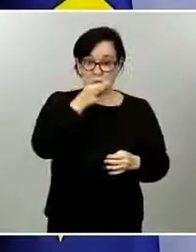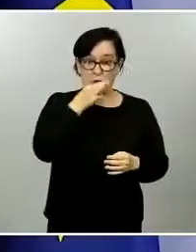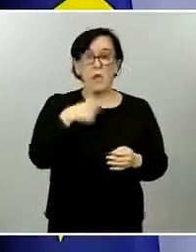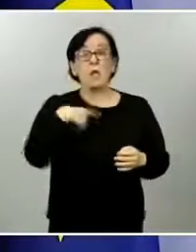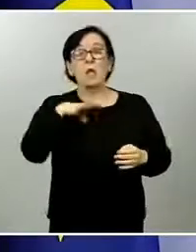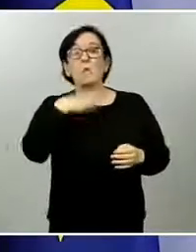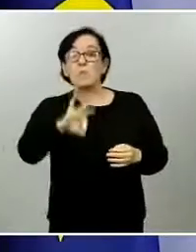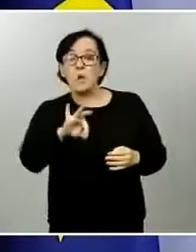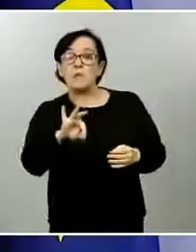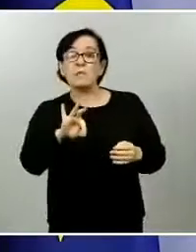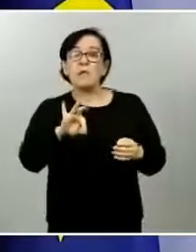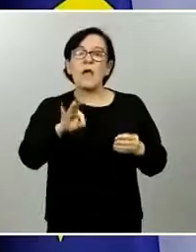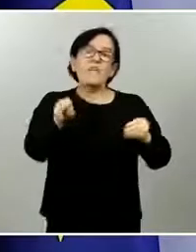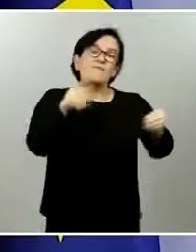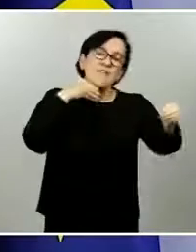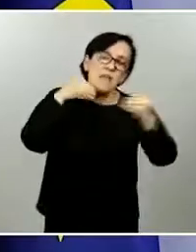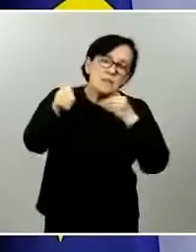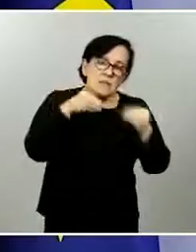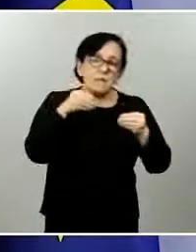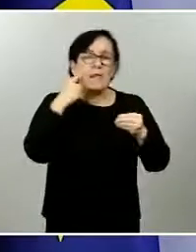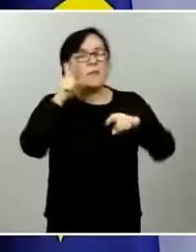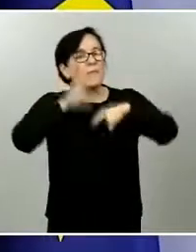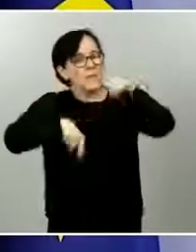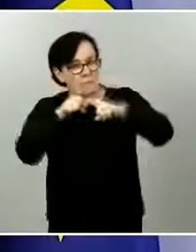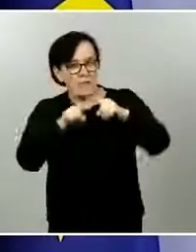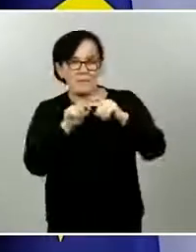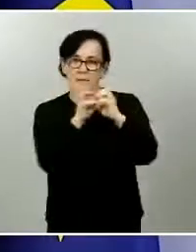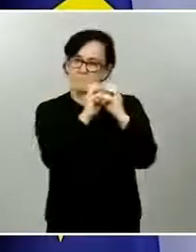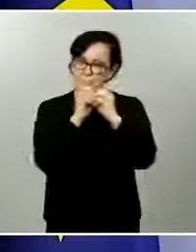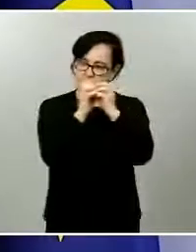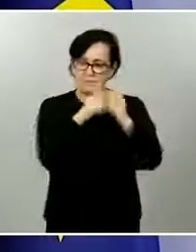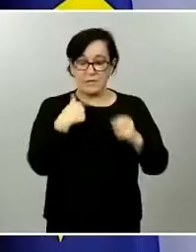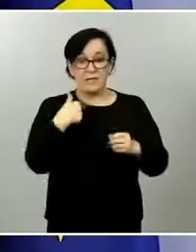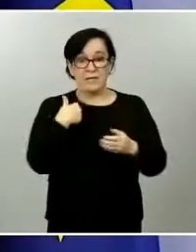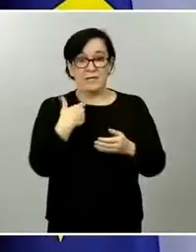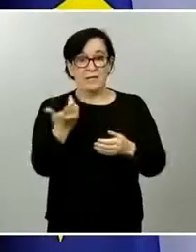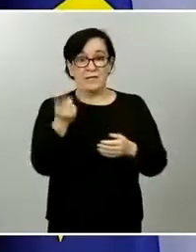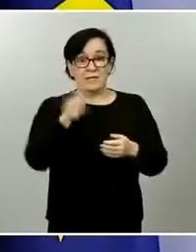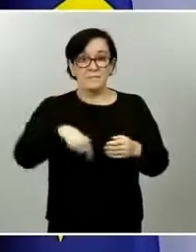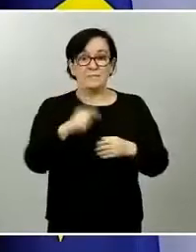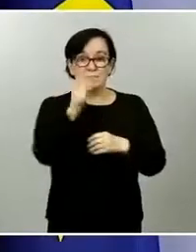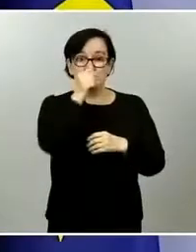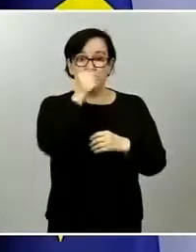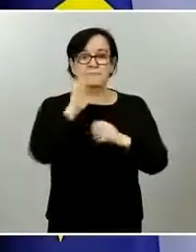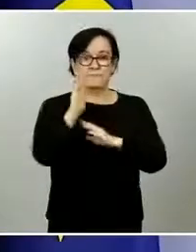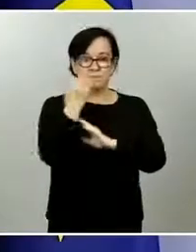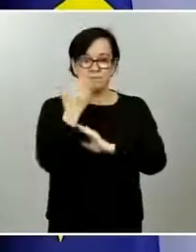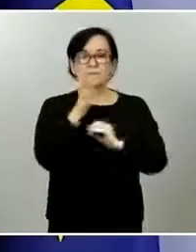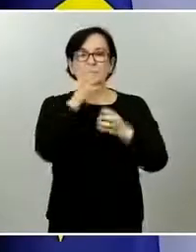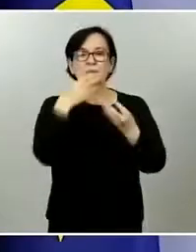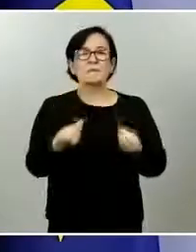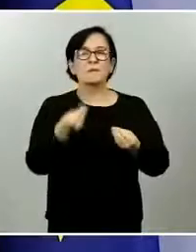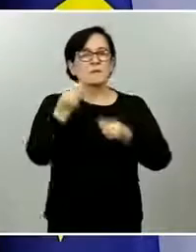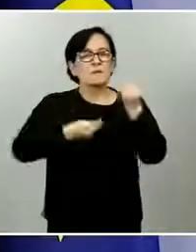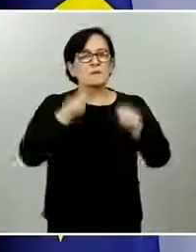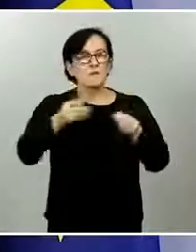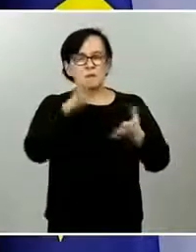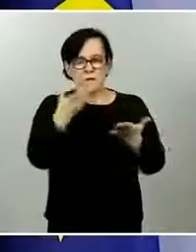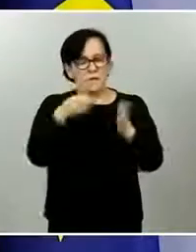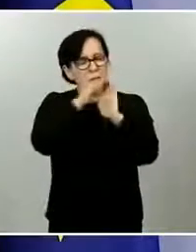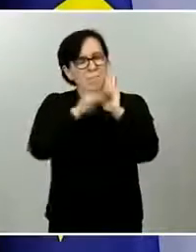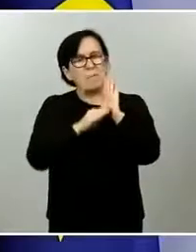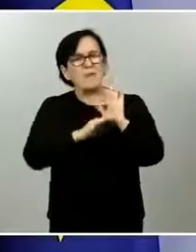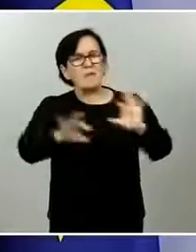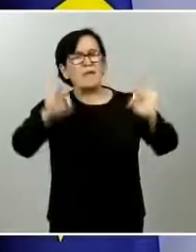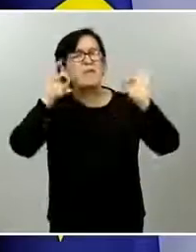segunda fase. Vamos a estudiar este tema con todos los consejeros mañana por la tarde y veremos si procede o no a adoptar alguna medida de